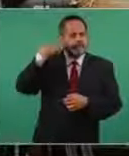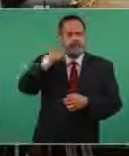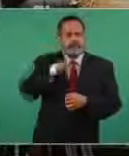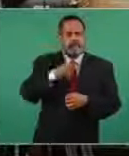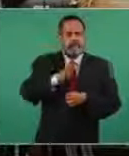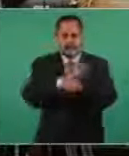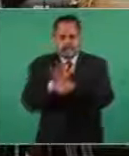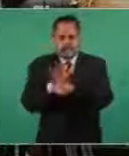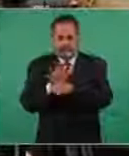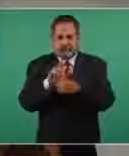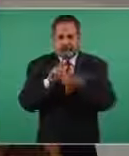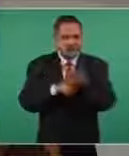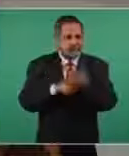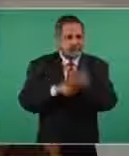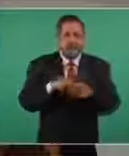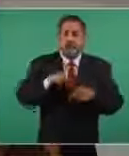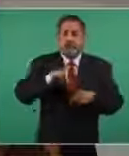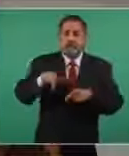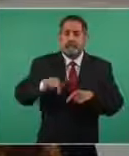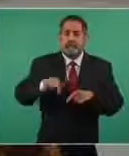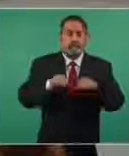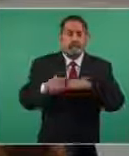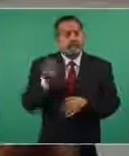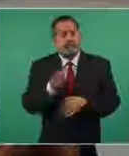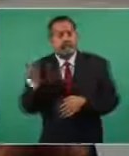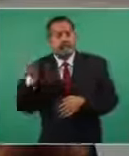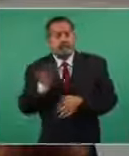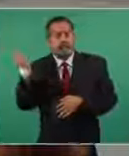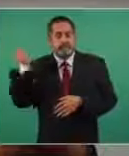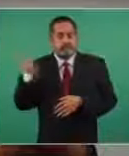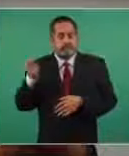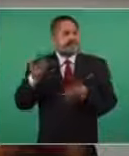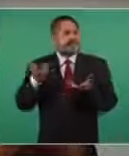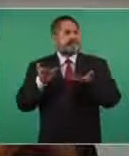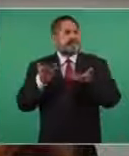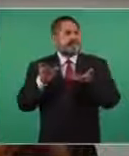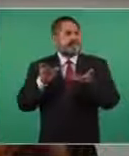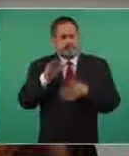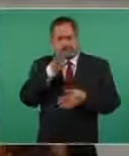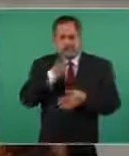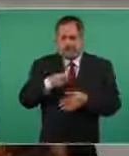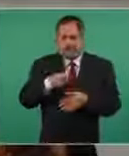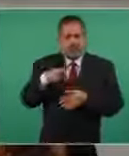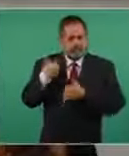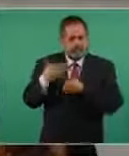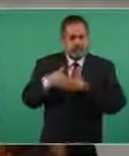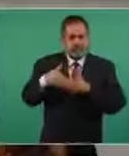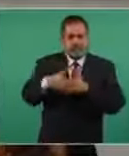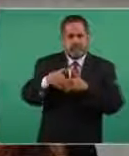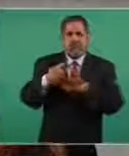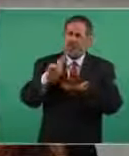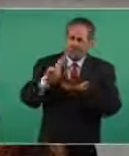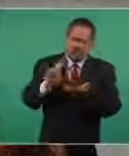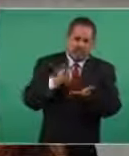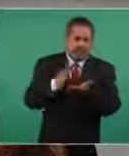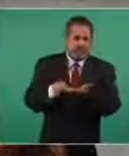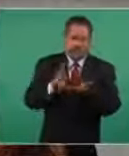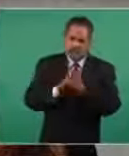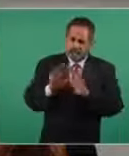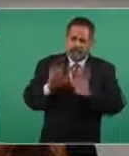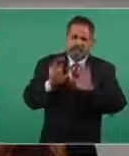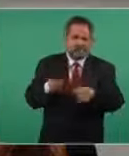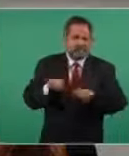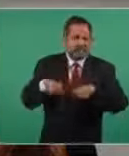COVID y los despidieron. Tengo entendido que se iban a recontratar o contratar. Quiero yo preguntarle a usted